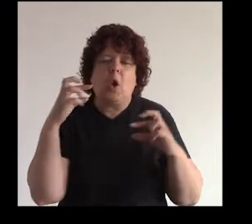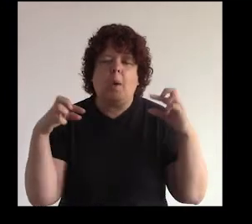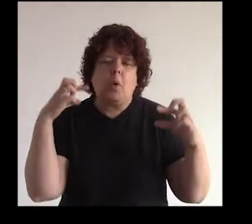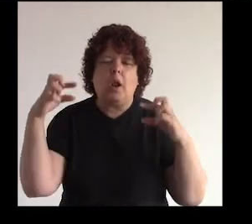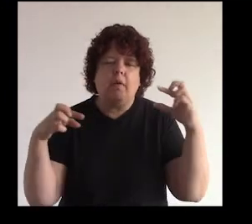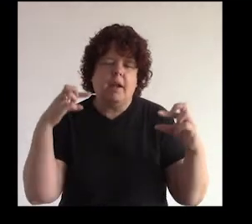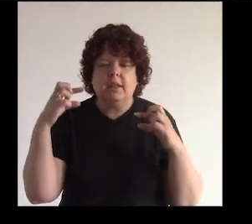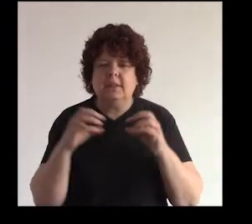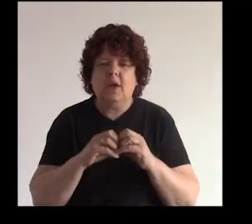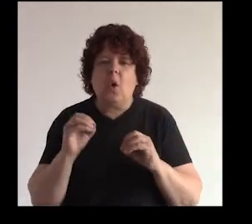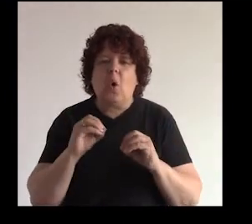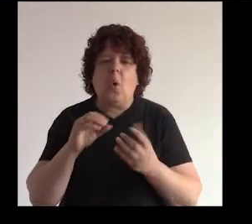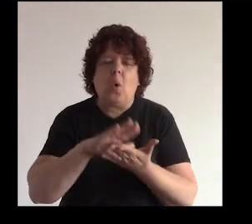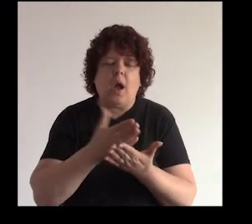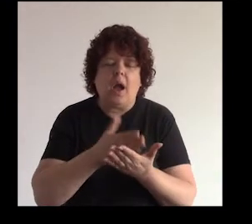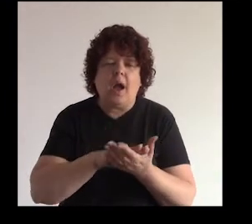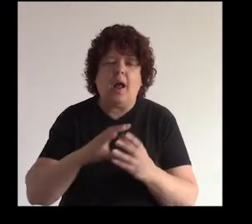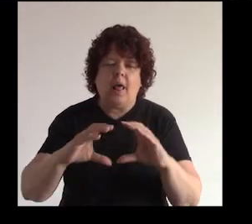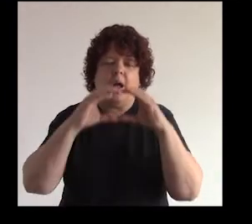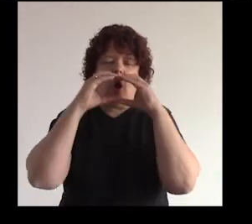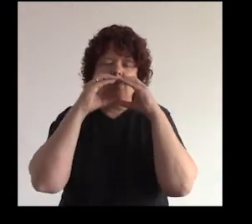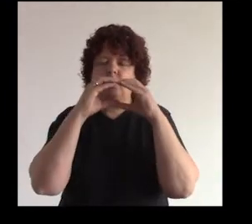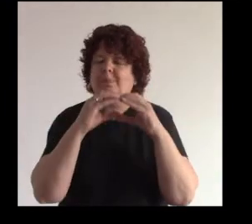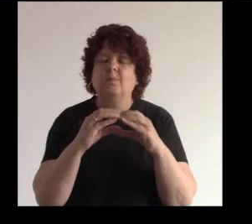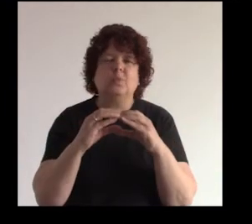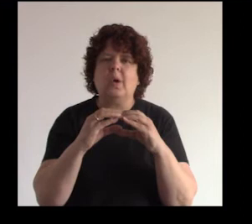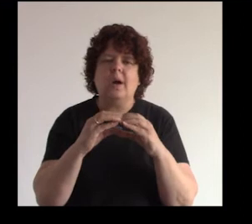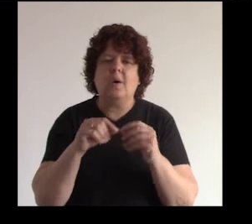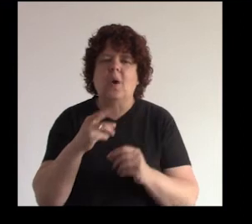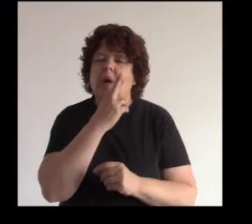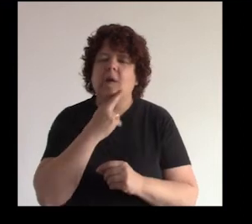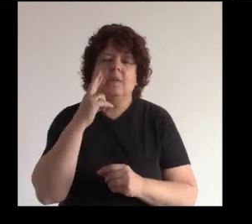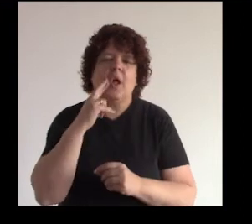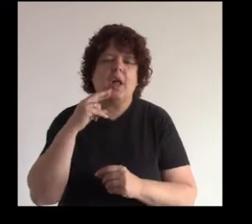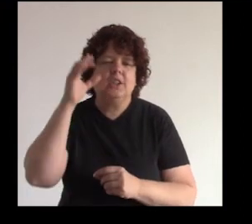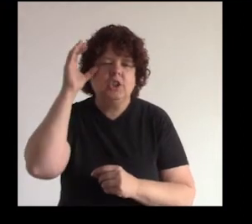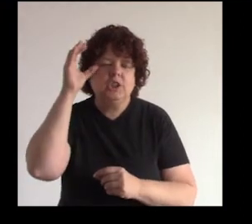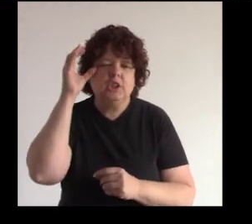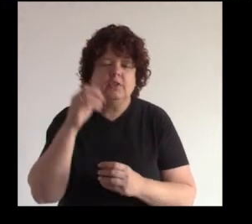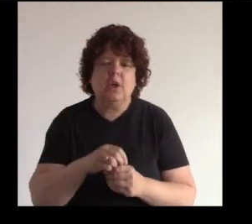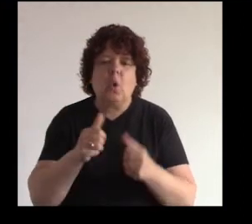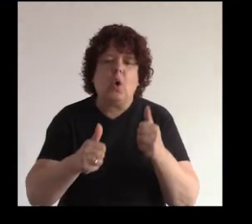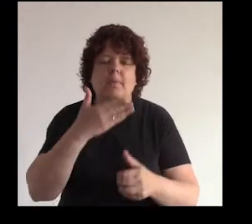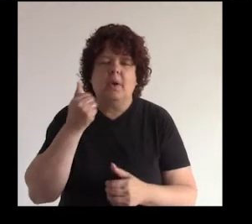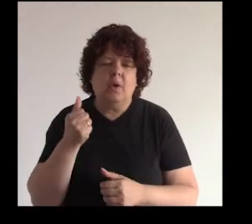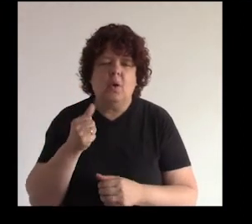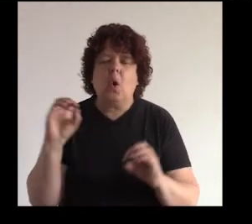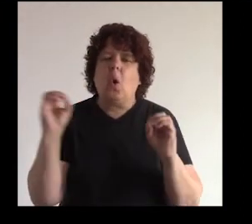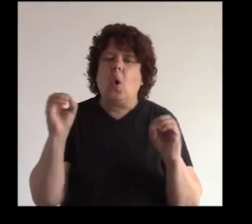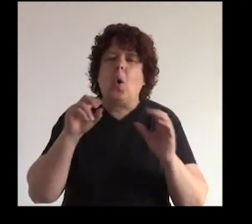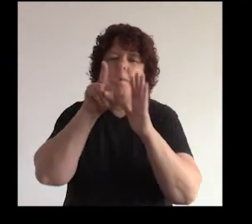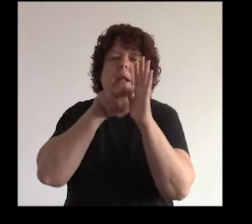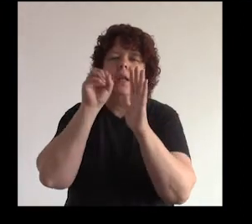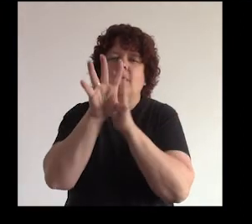donde puedes conseguir la mejor hamburguesa de Lima donde está el mejor chifa puedes decir de repente cuál fue la